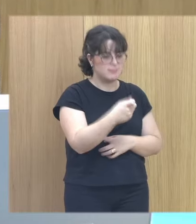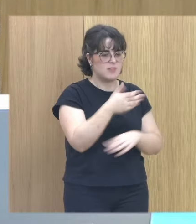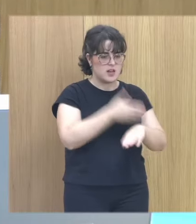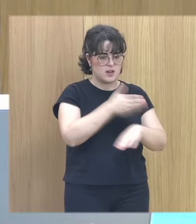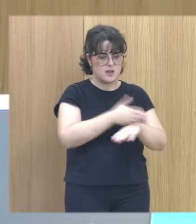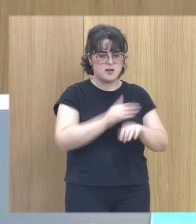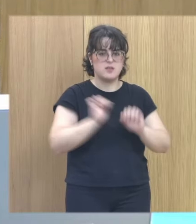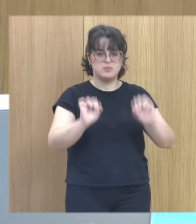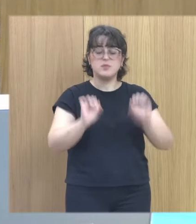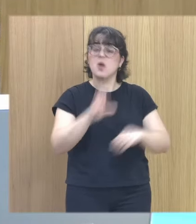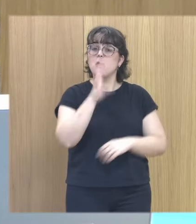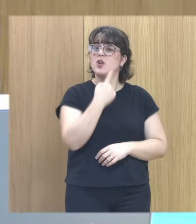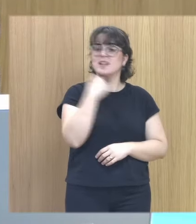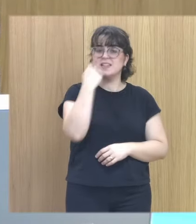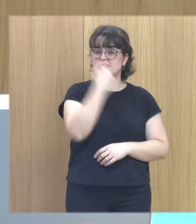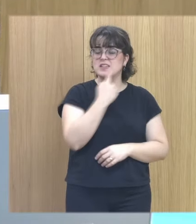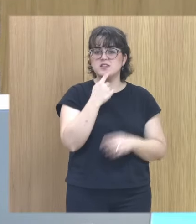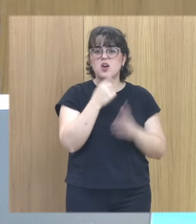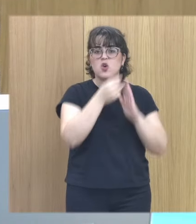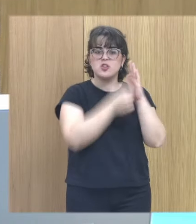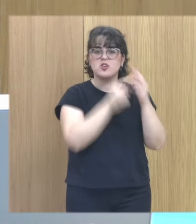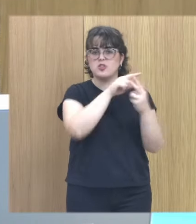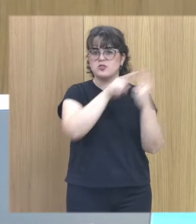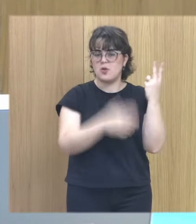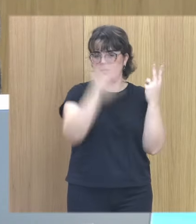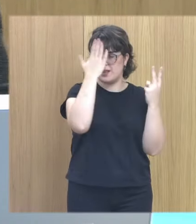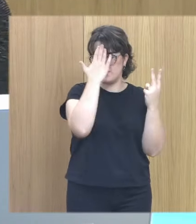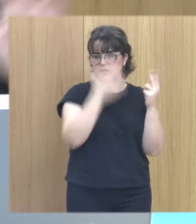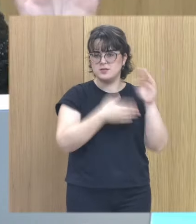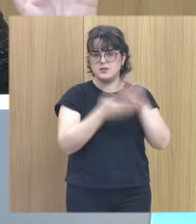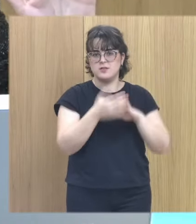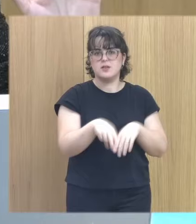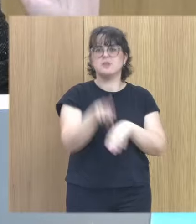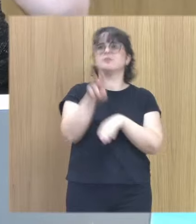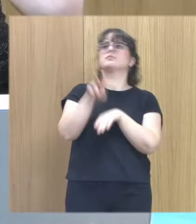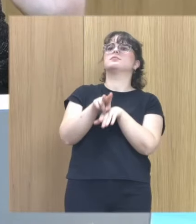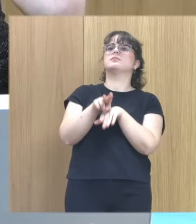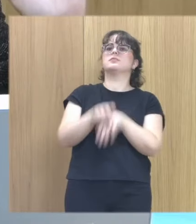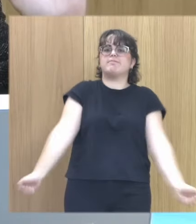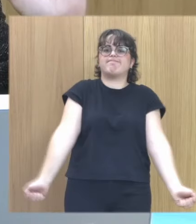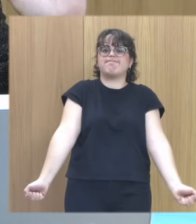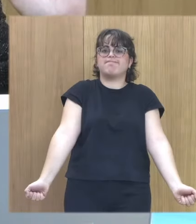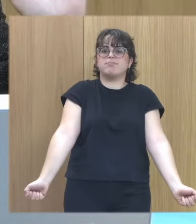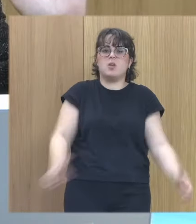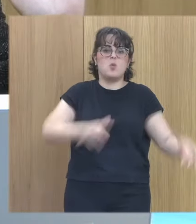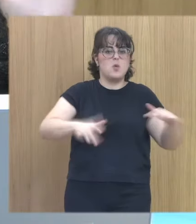porque el dentista reúne dos condiciones fundamentales uno estás boca arriba y sujeto